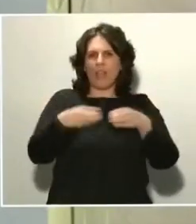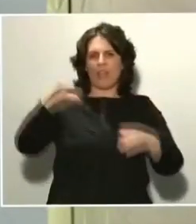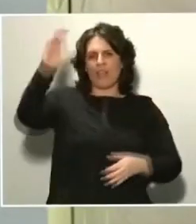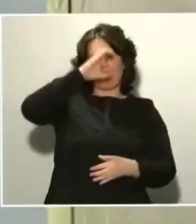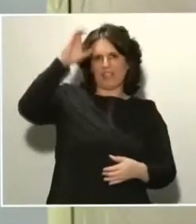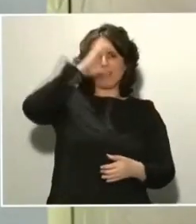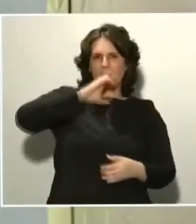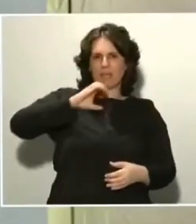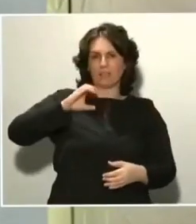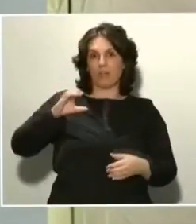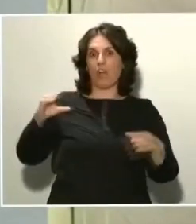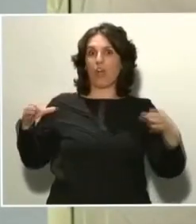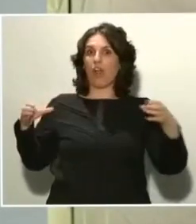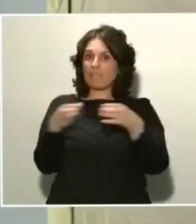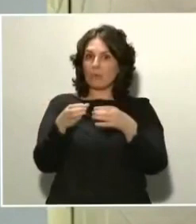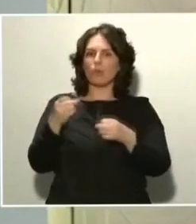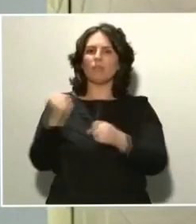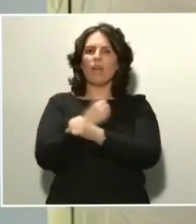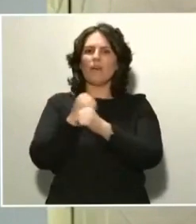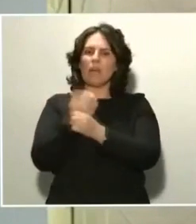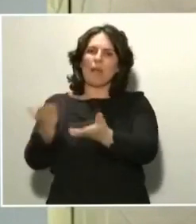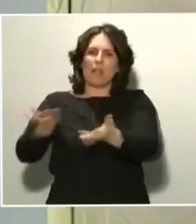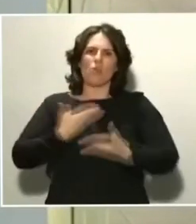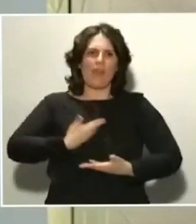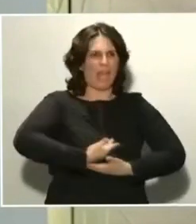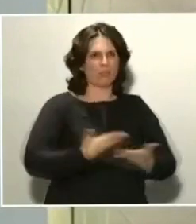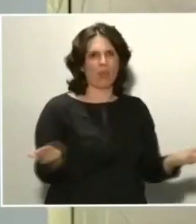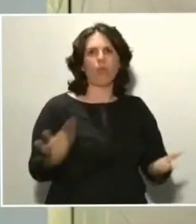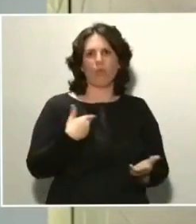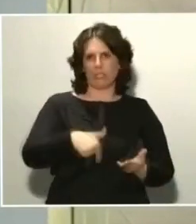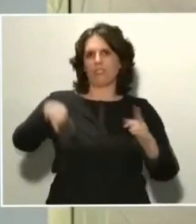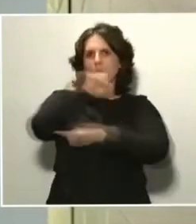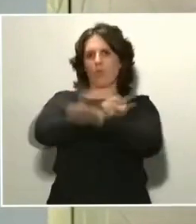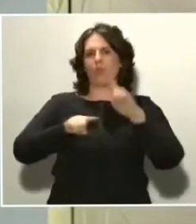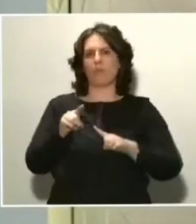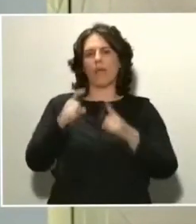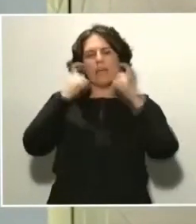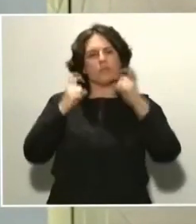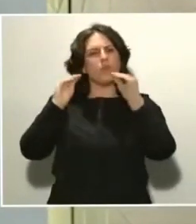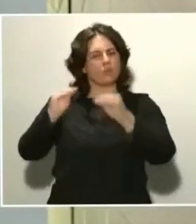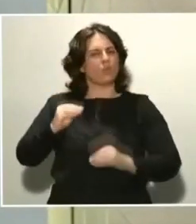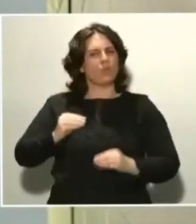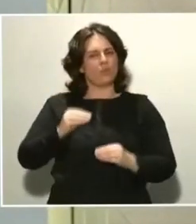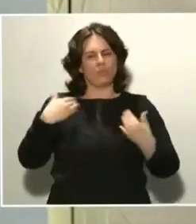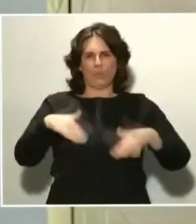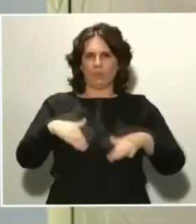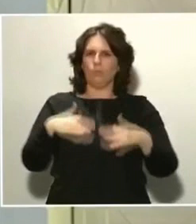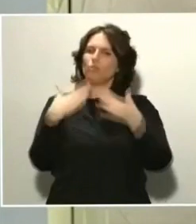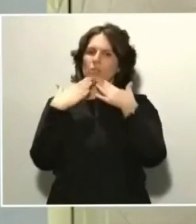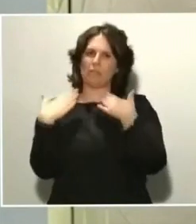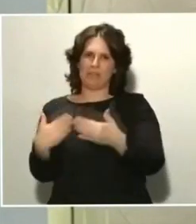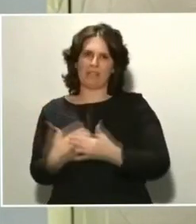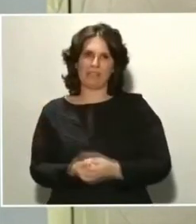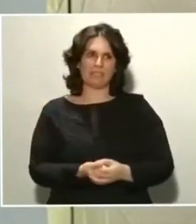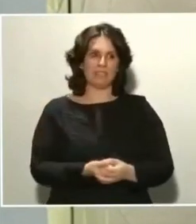que está trabajando por nosotros durante esta crisis y dedicándonos un grandísimo esfuerzo. Muchísimas gracias. Y yo creo que hay que